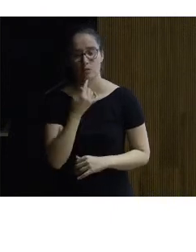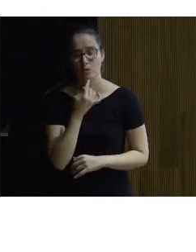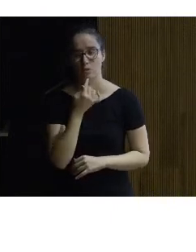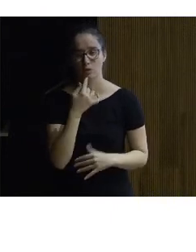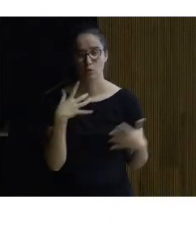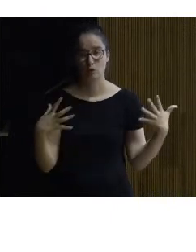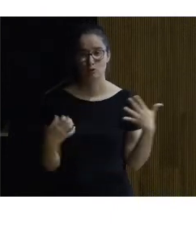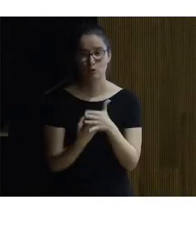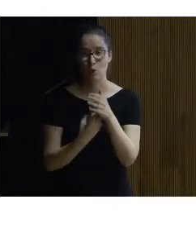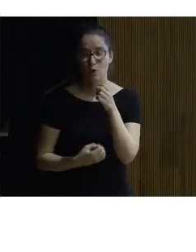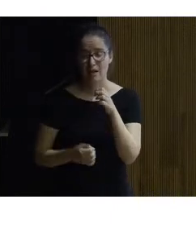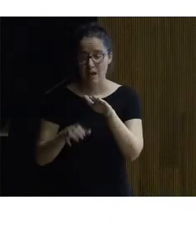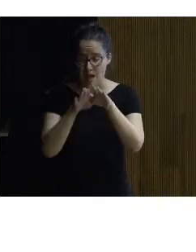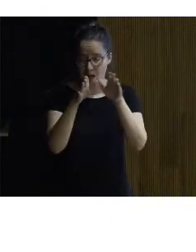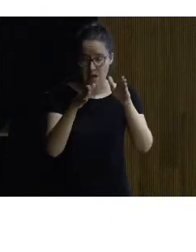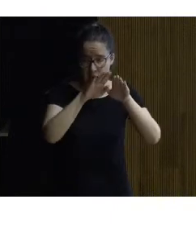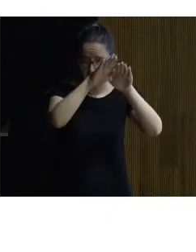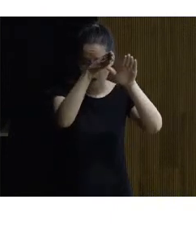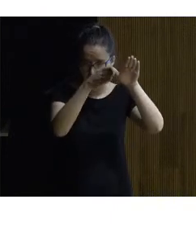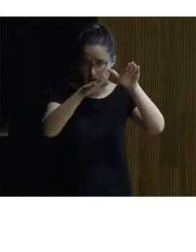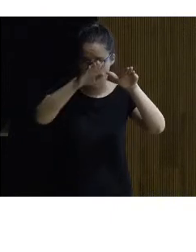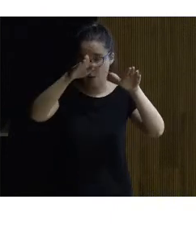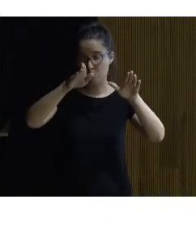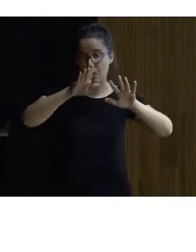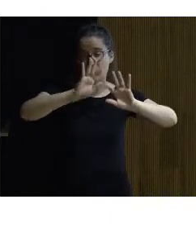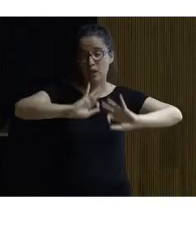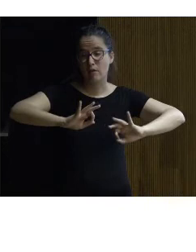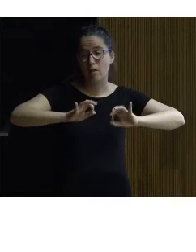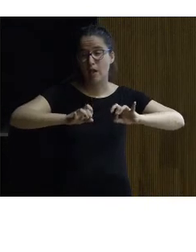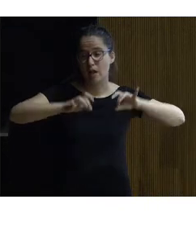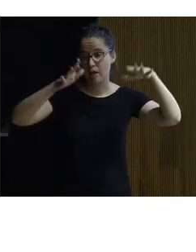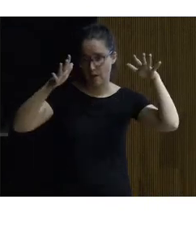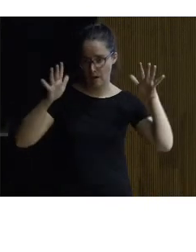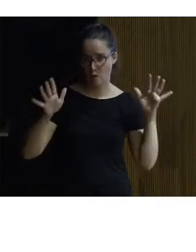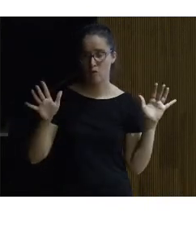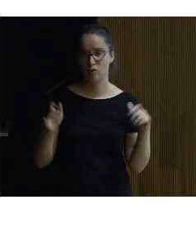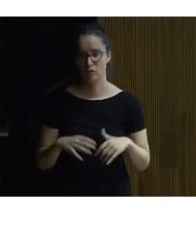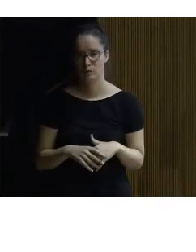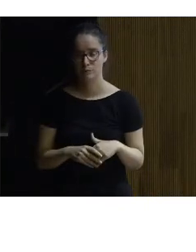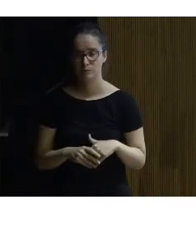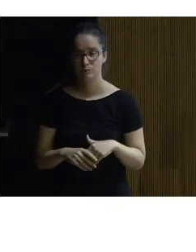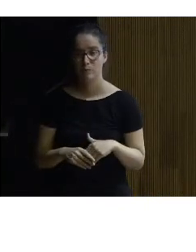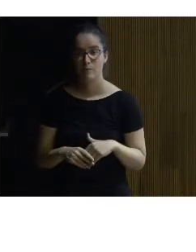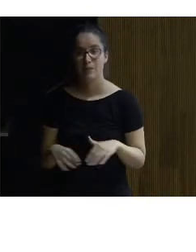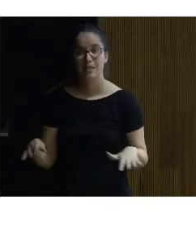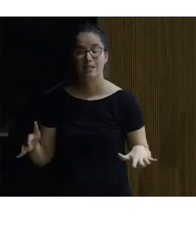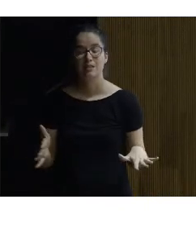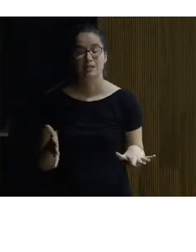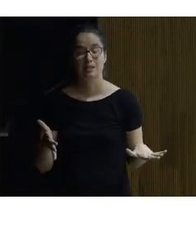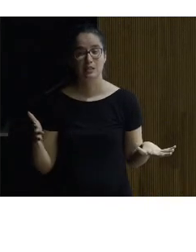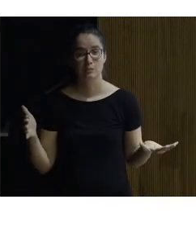todo el edificio un relieve un relieve sutil bajo relieve lo que se